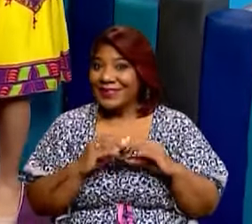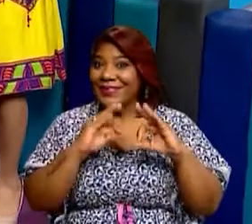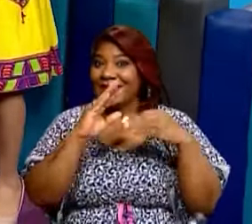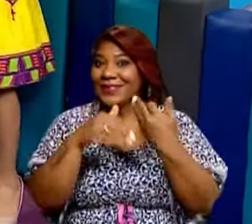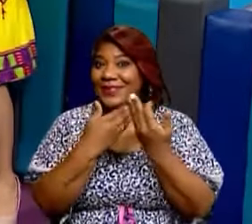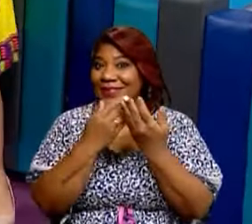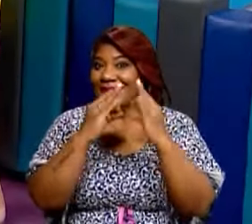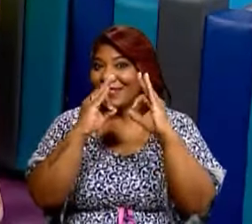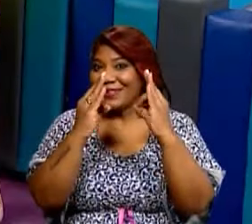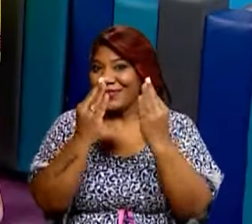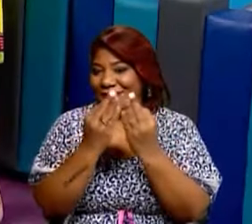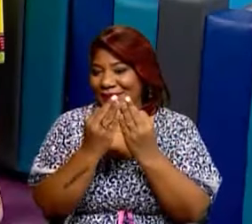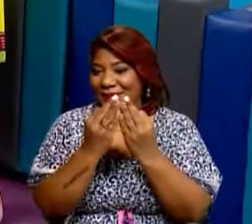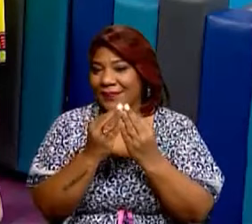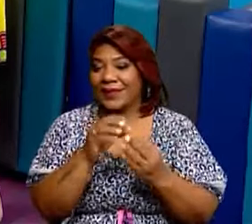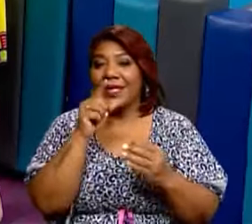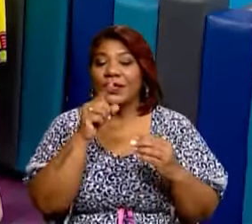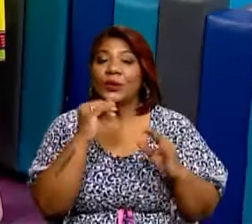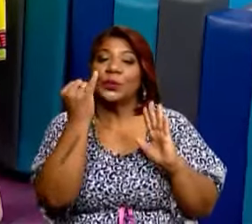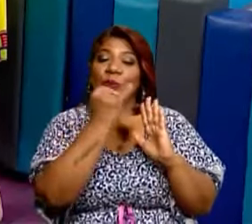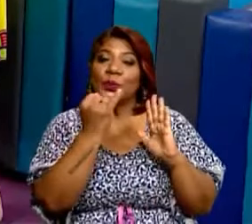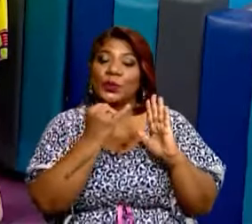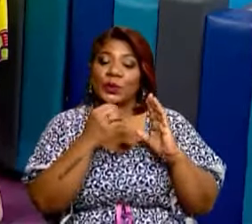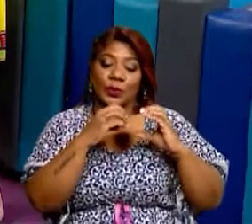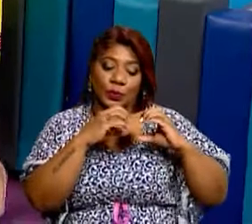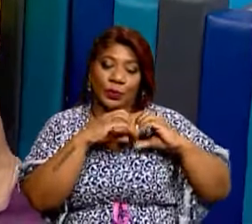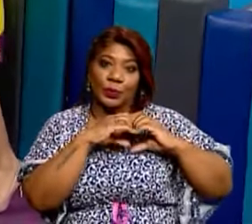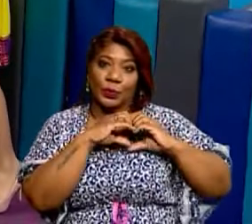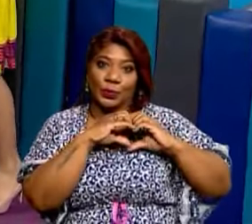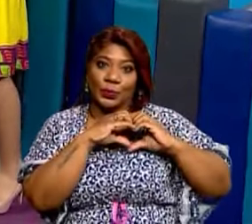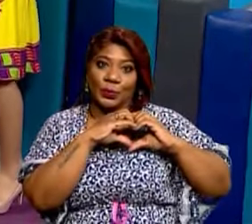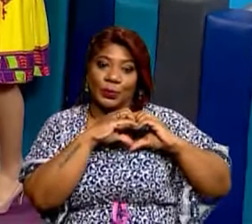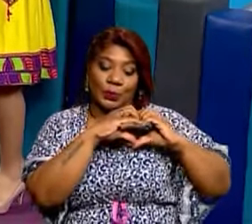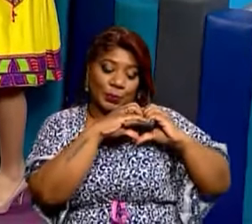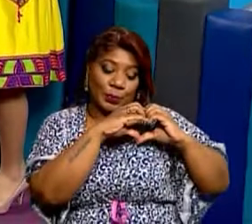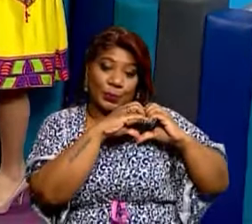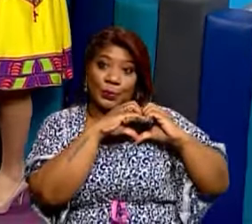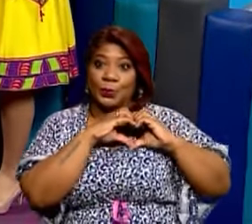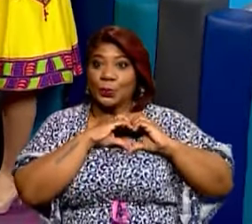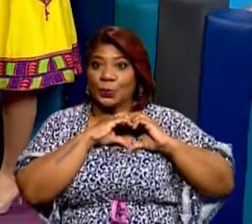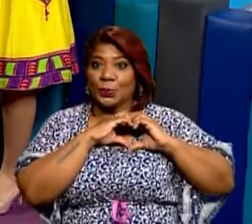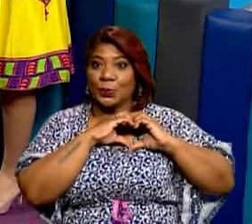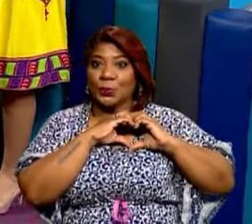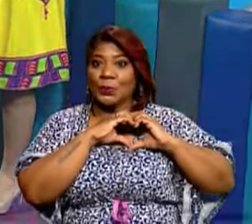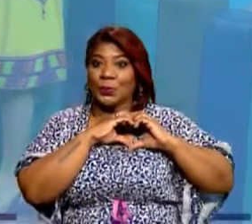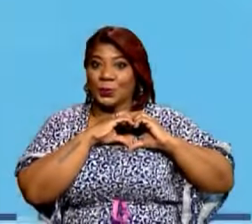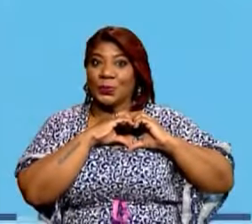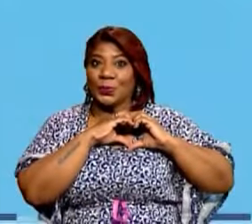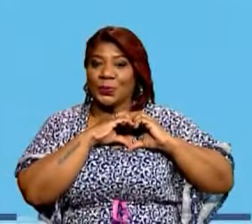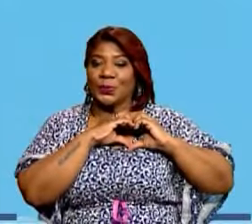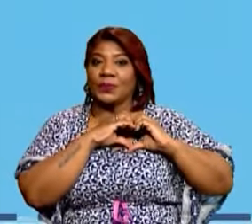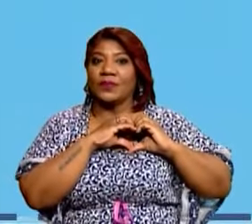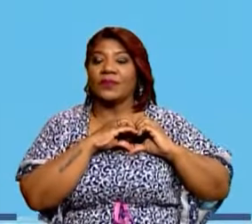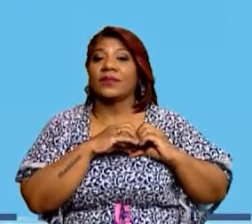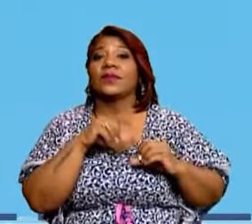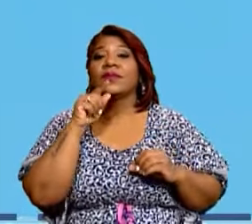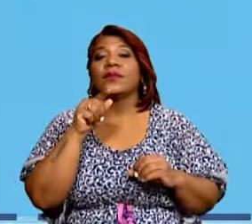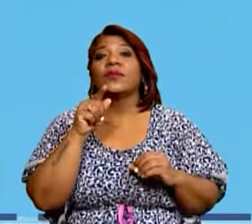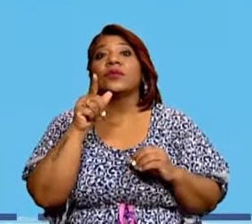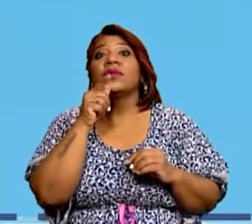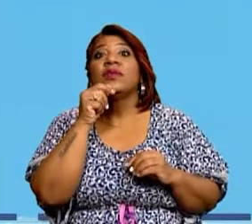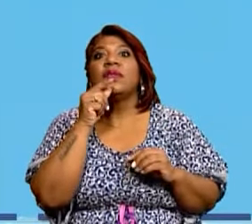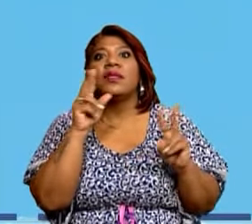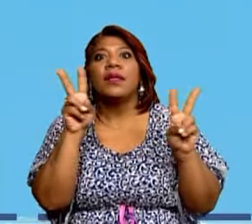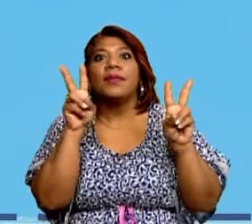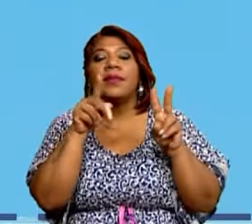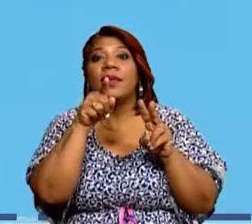Así que vas a dibujar un corazoncito en los miembros que conforman o encima de las personas que viven contigo, con